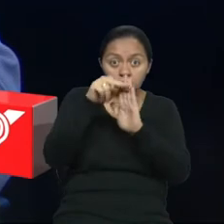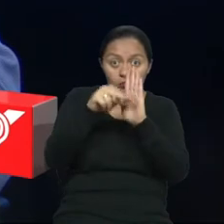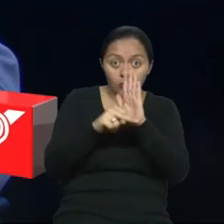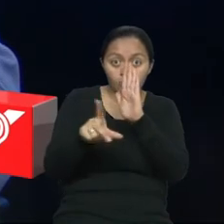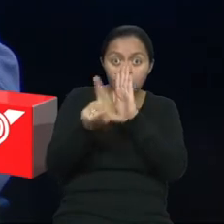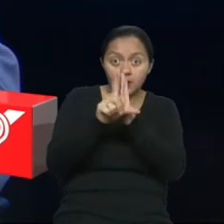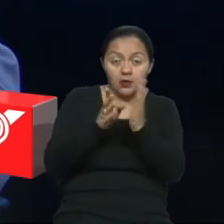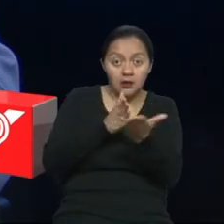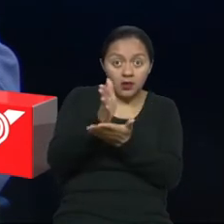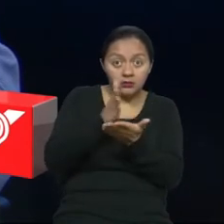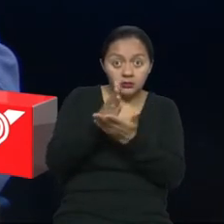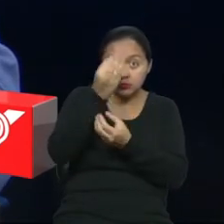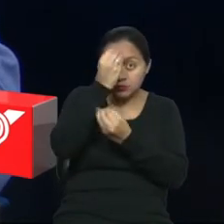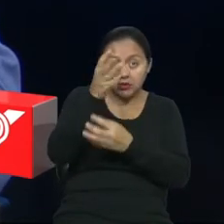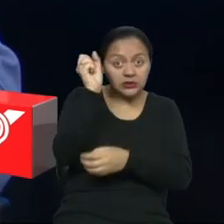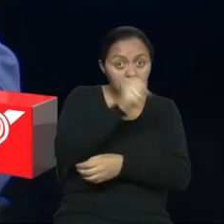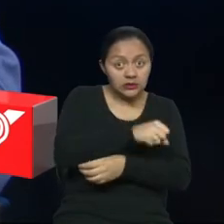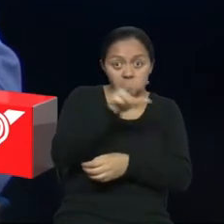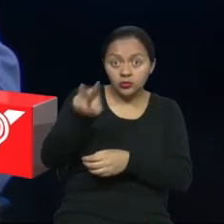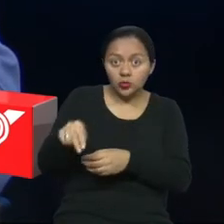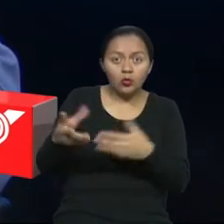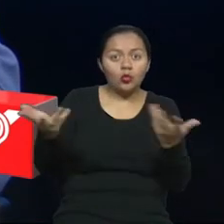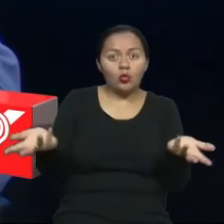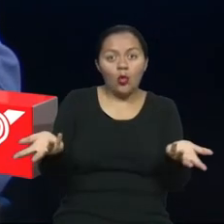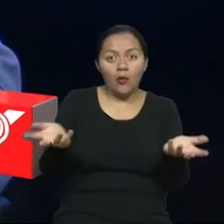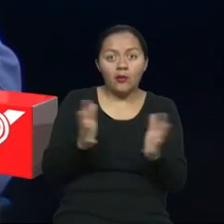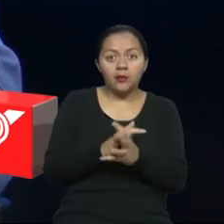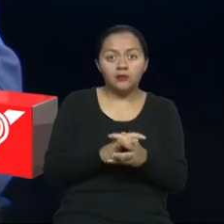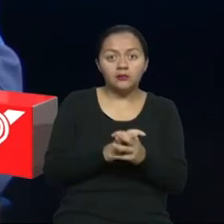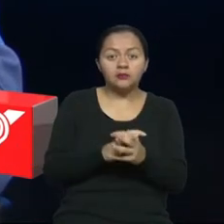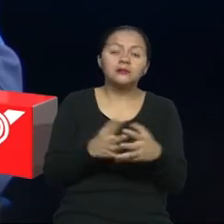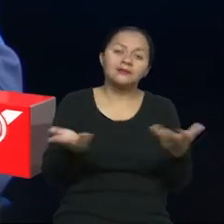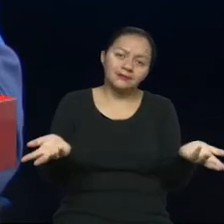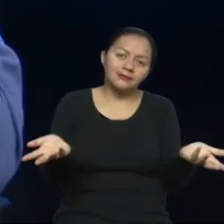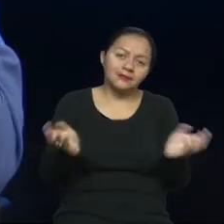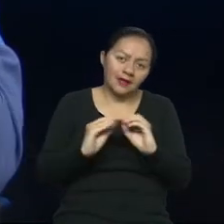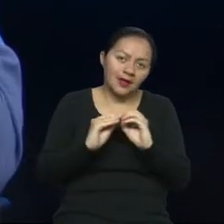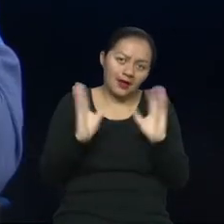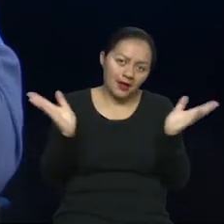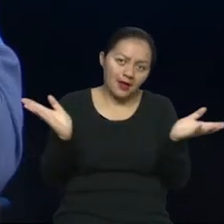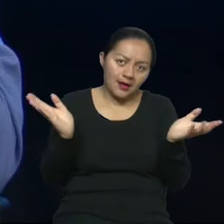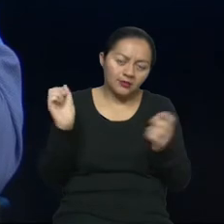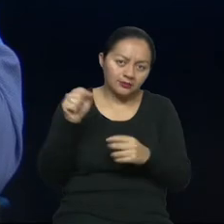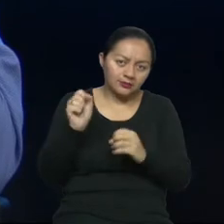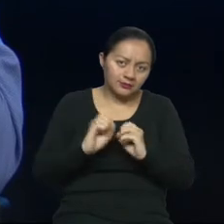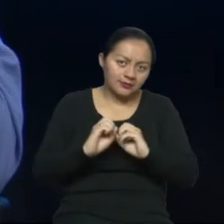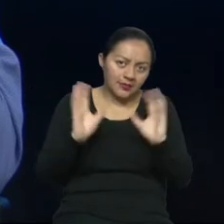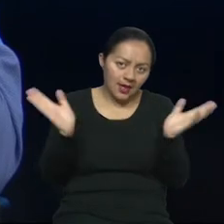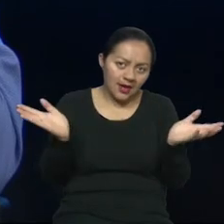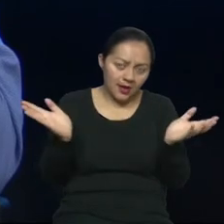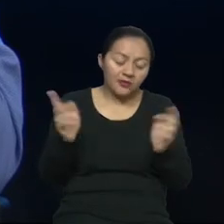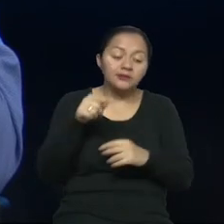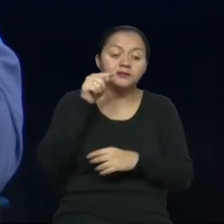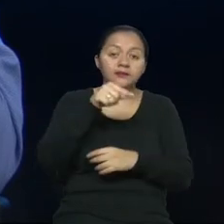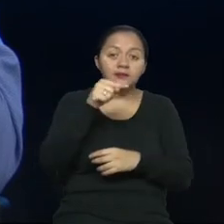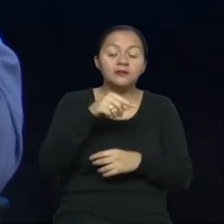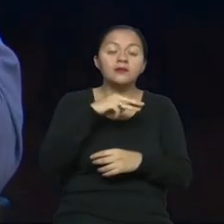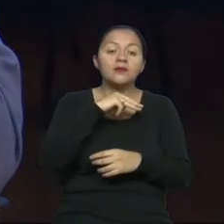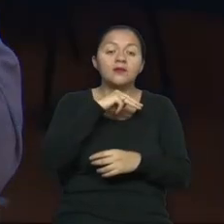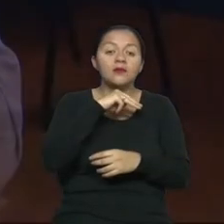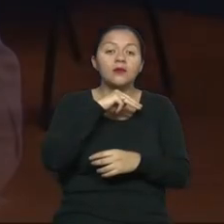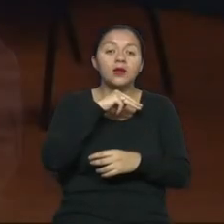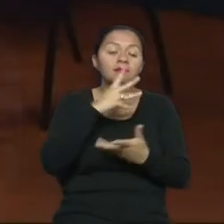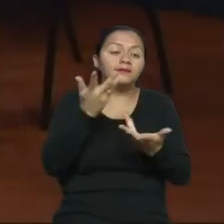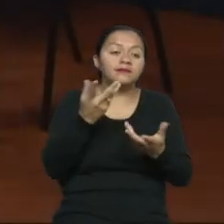de accesibilidad a la información, comunicación, al medio físico? Por supuesto, por supuesto. Lastimosamente son los GATS quienes por